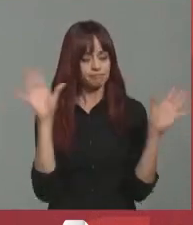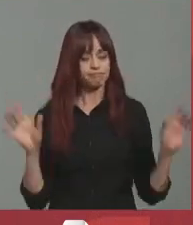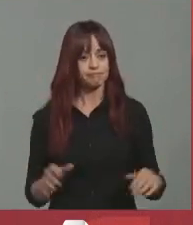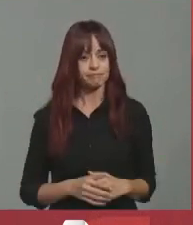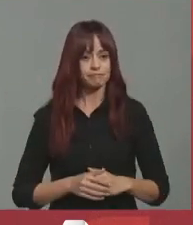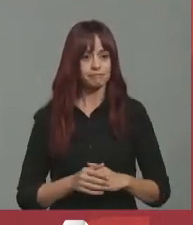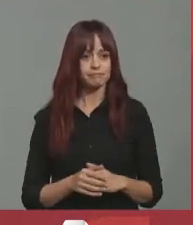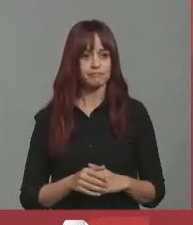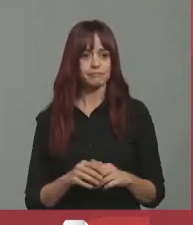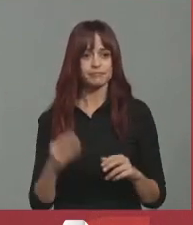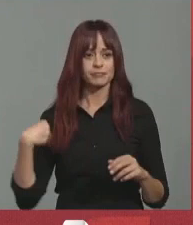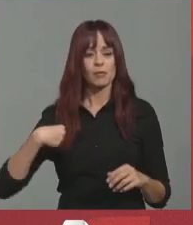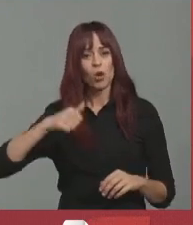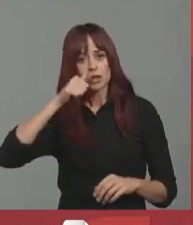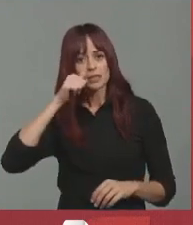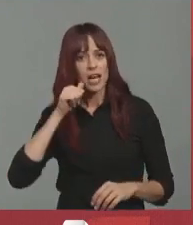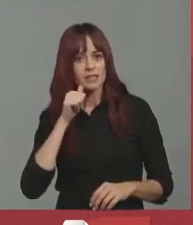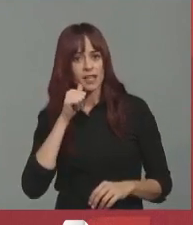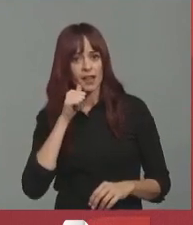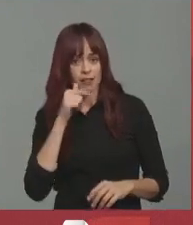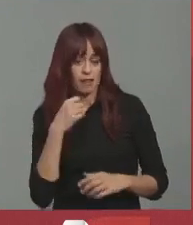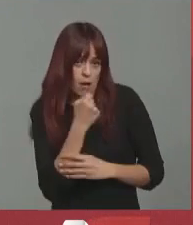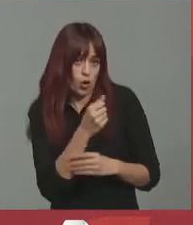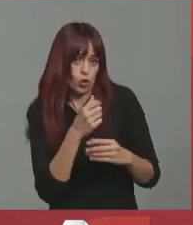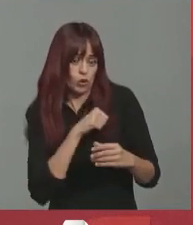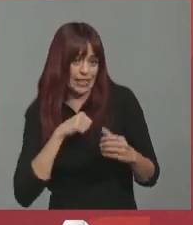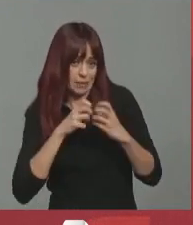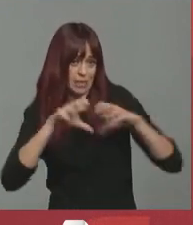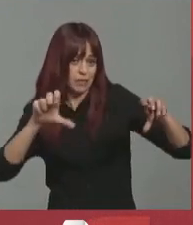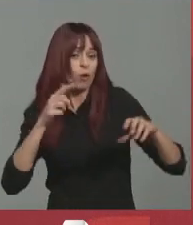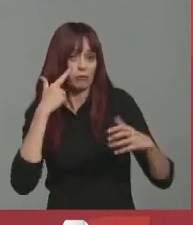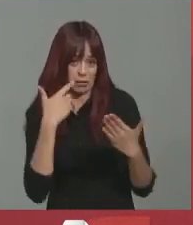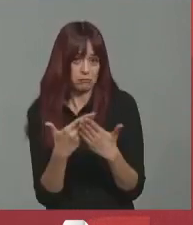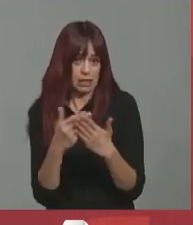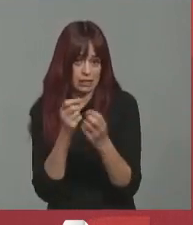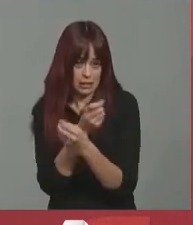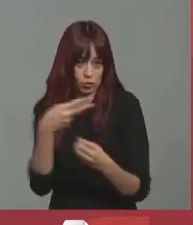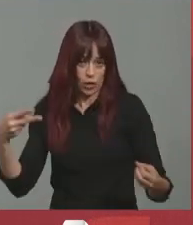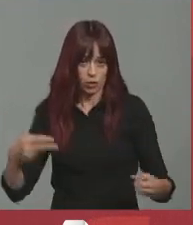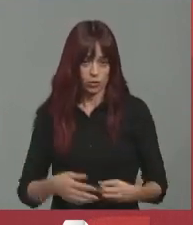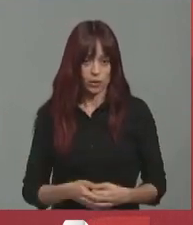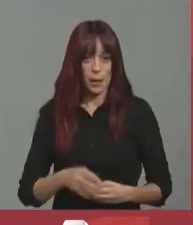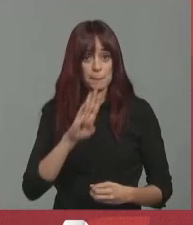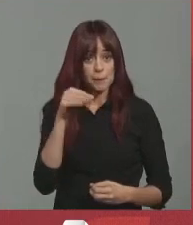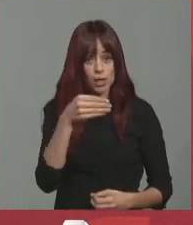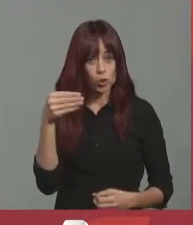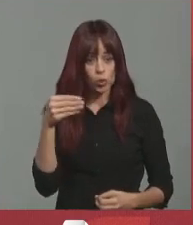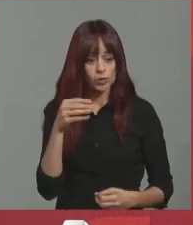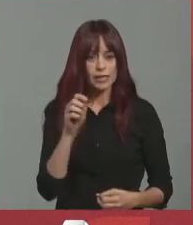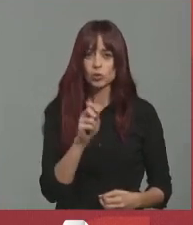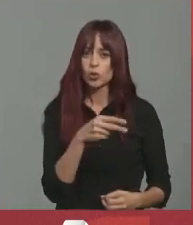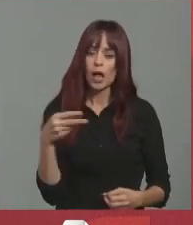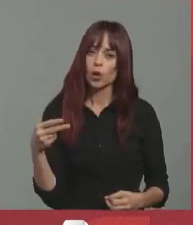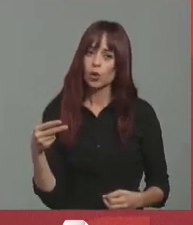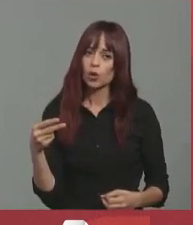blanqueamiento de Sánchez hacia el independentismo ha dado resultados. Mire, Bildu ha obtenido un resultado,